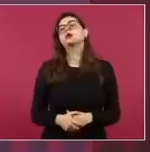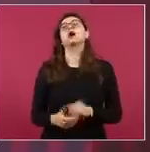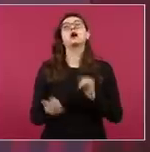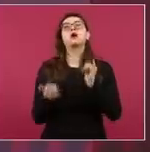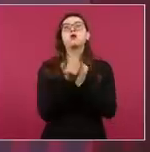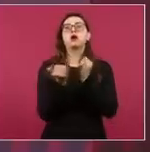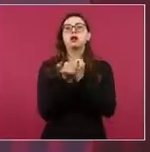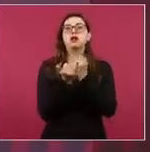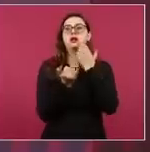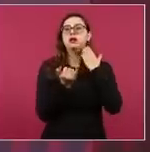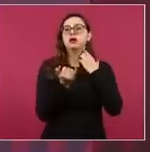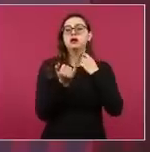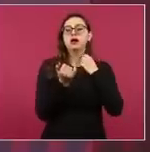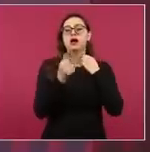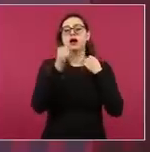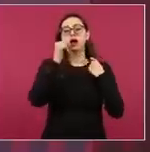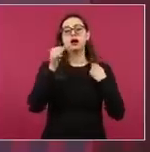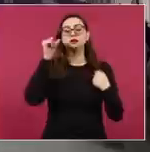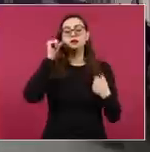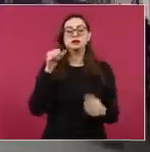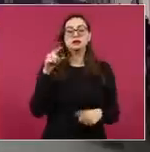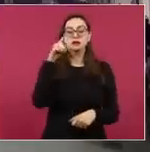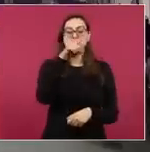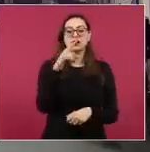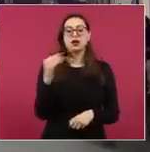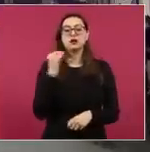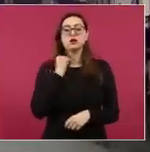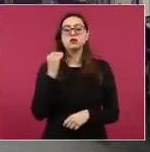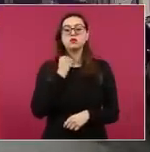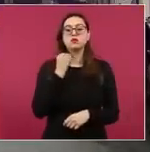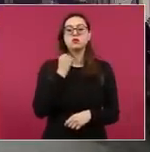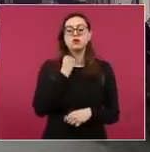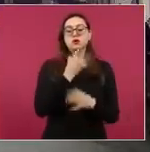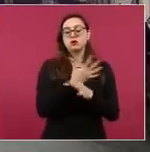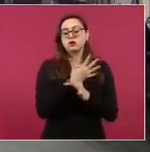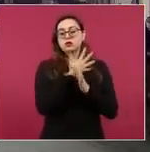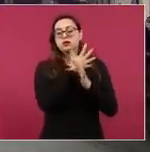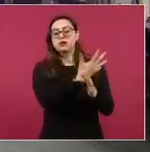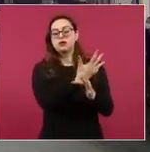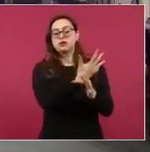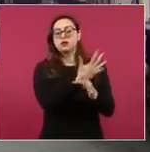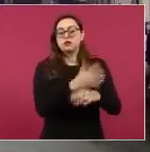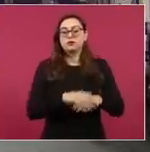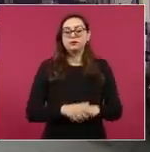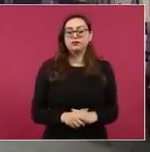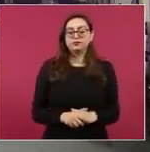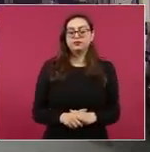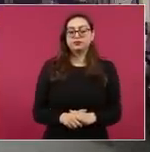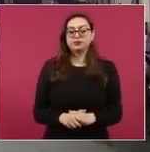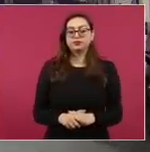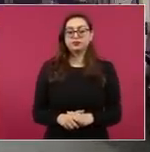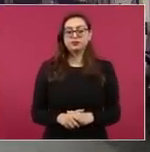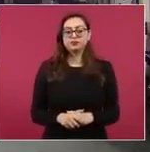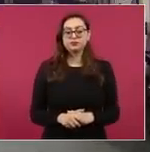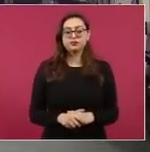los abogados que se dé a conocer